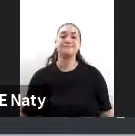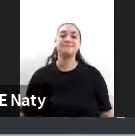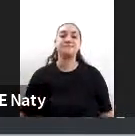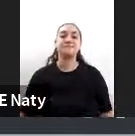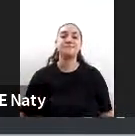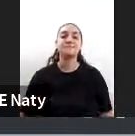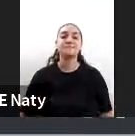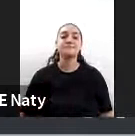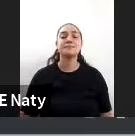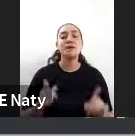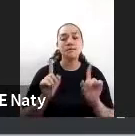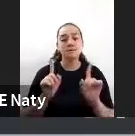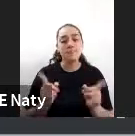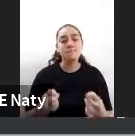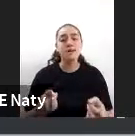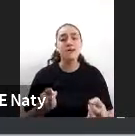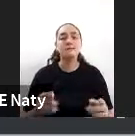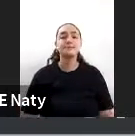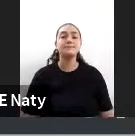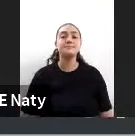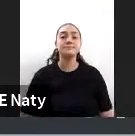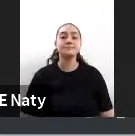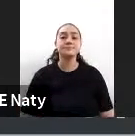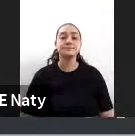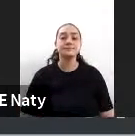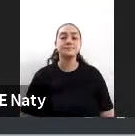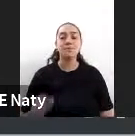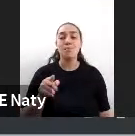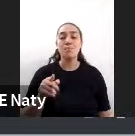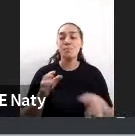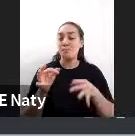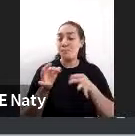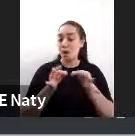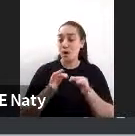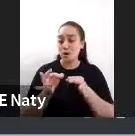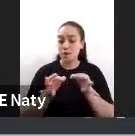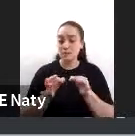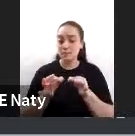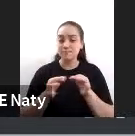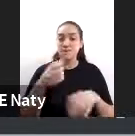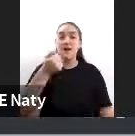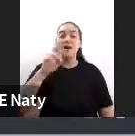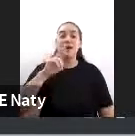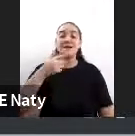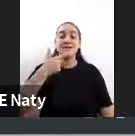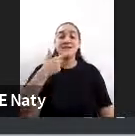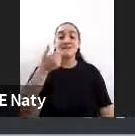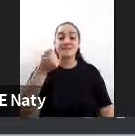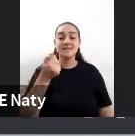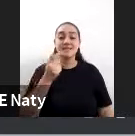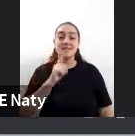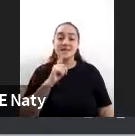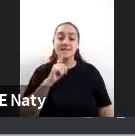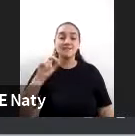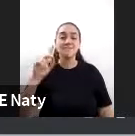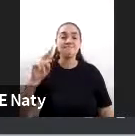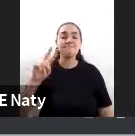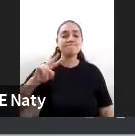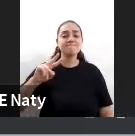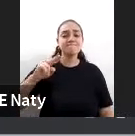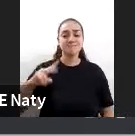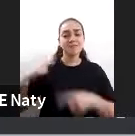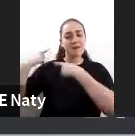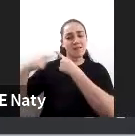trabajando en un proyecto que se llama ARSAT segunda generación 1 ARSAT SG-1 que es un